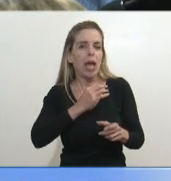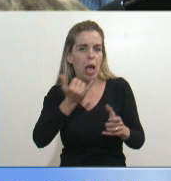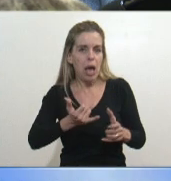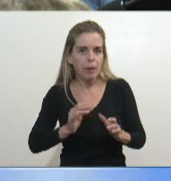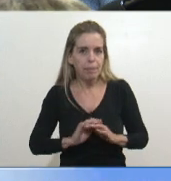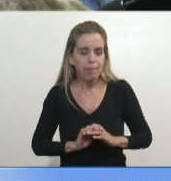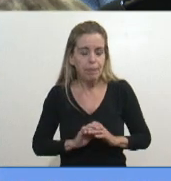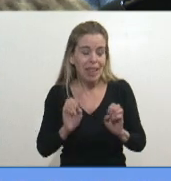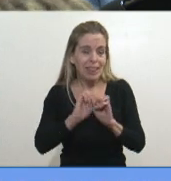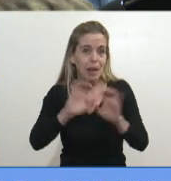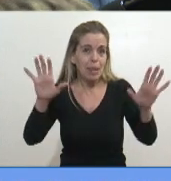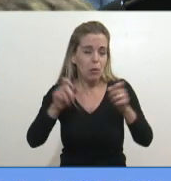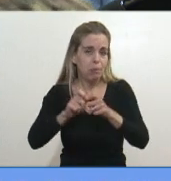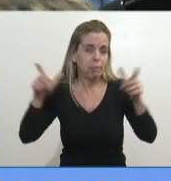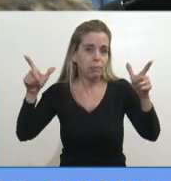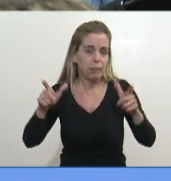Tremendo, ¿no?